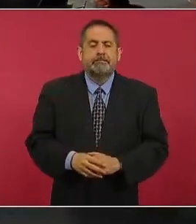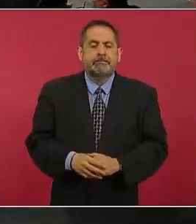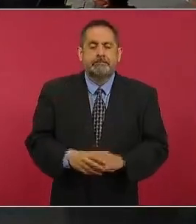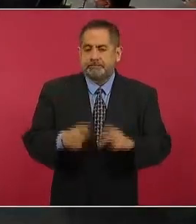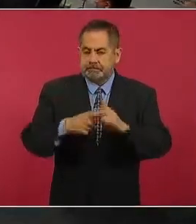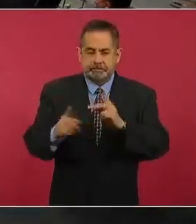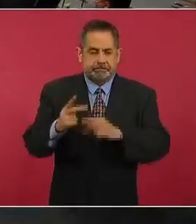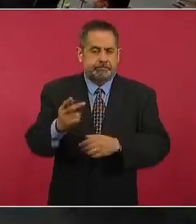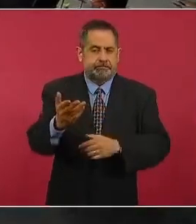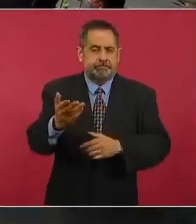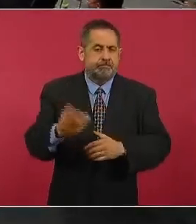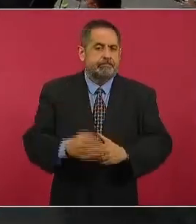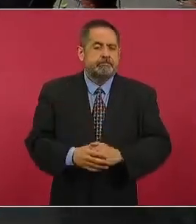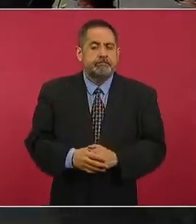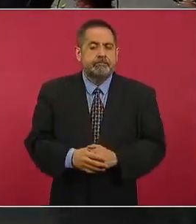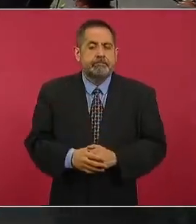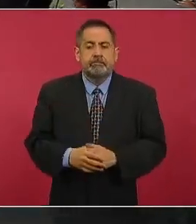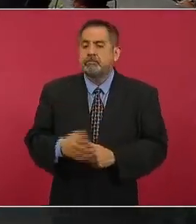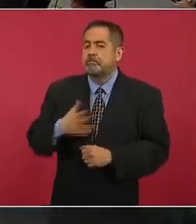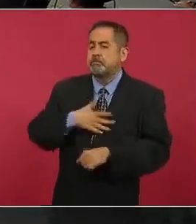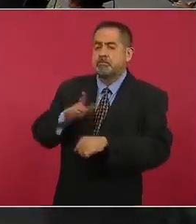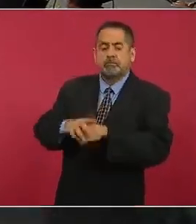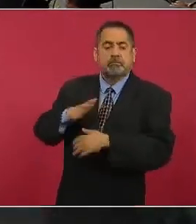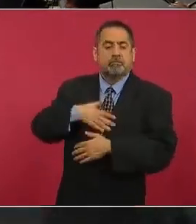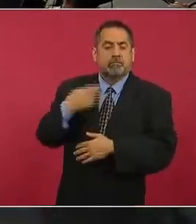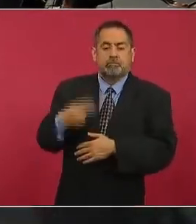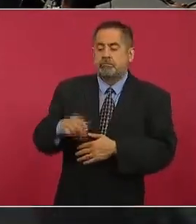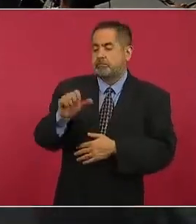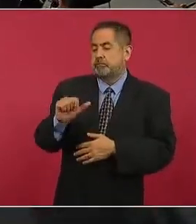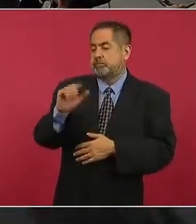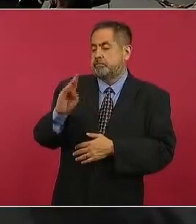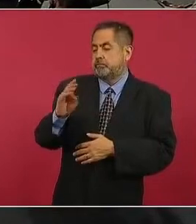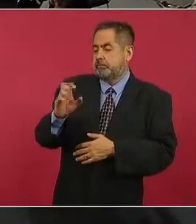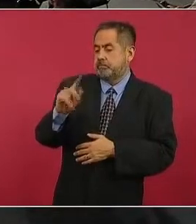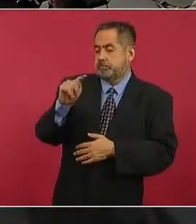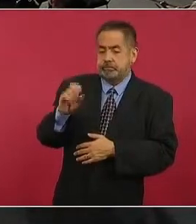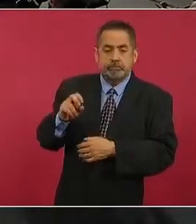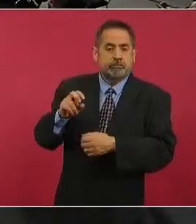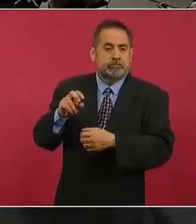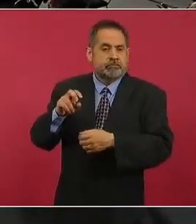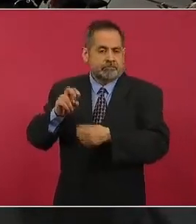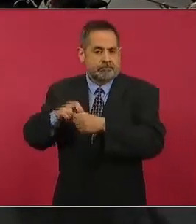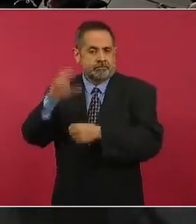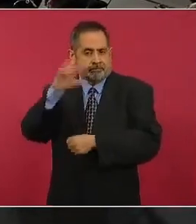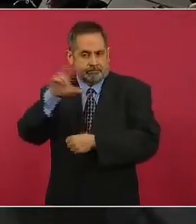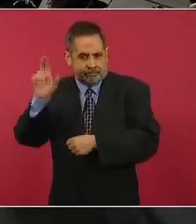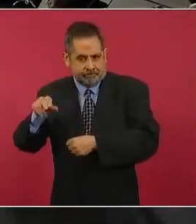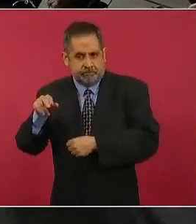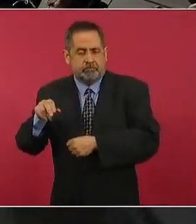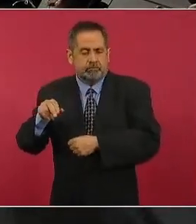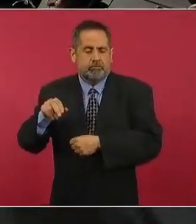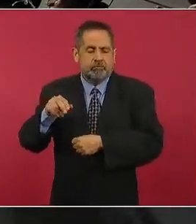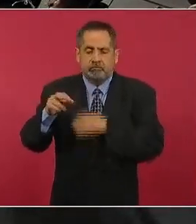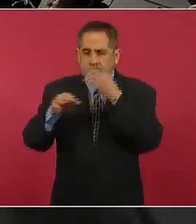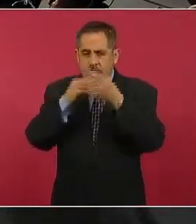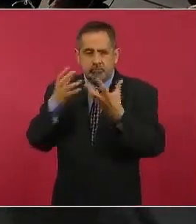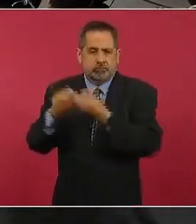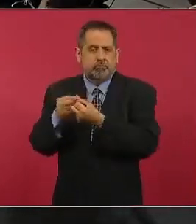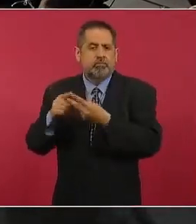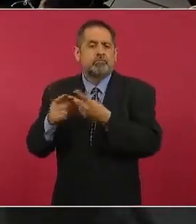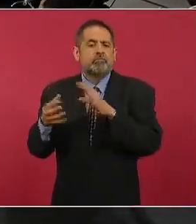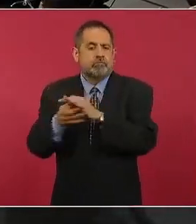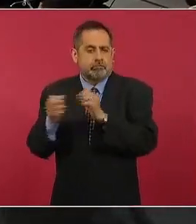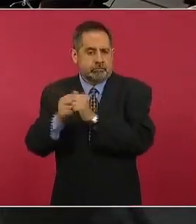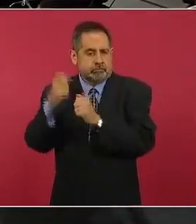Empezamos. Buenos días, señor presidente. Alberto Marroquín Espinosa, de JF Informa desde Cancún. Es ahora AM.com en Querétaro.